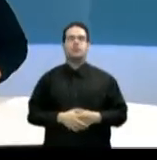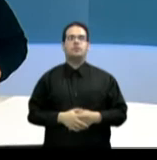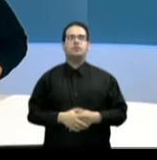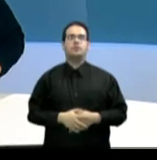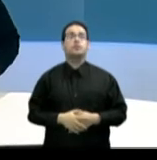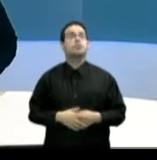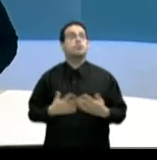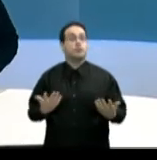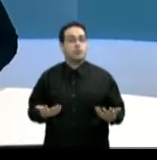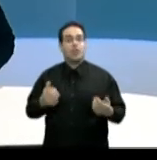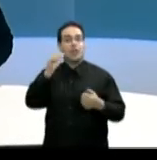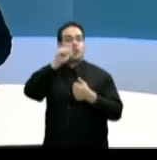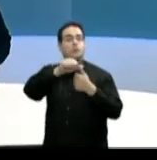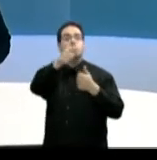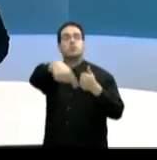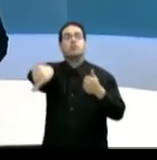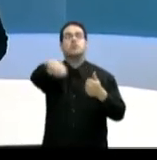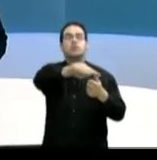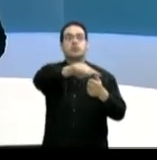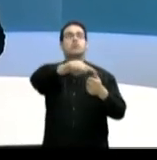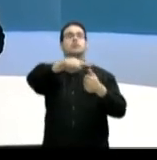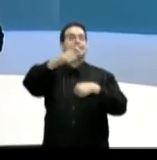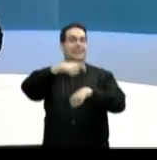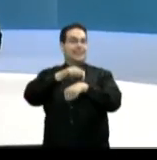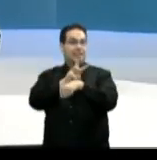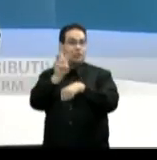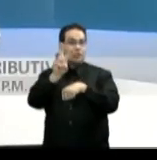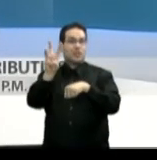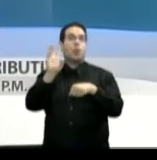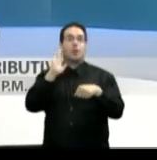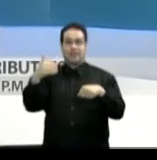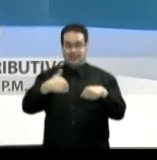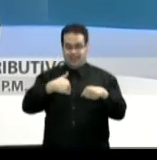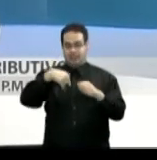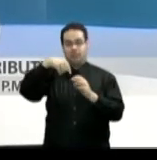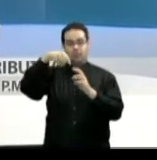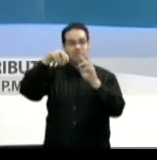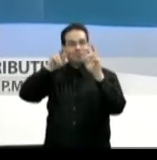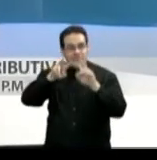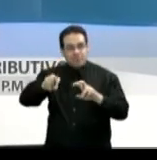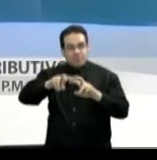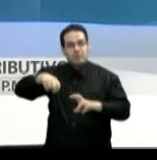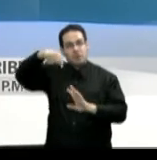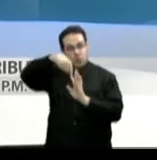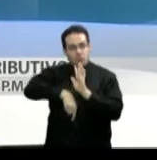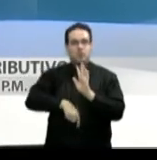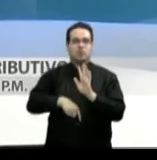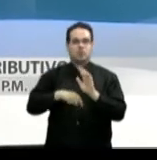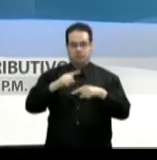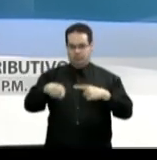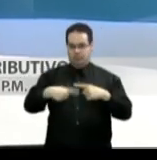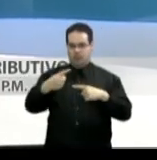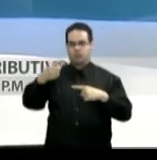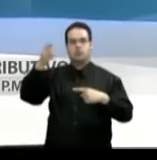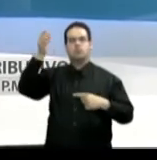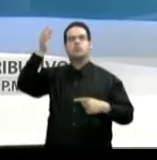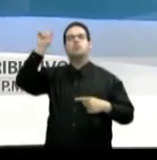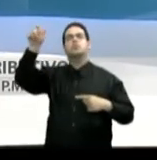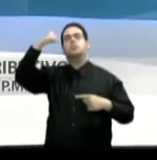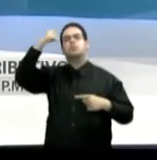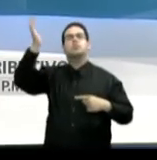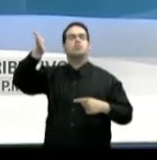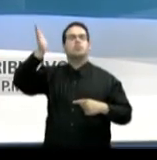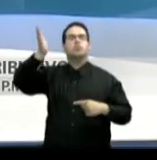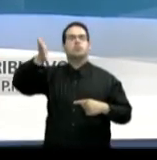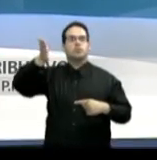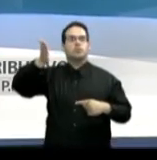recordamos que a las 6 de esta tarde tendremos el análisis más completo del mensaje del gobernador alejandro garcía padilla sobre la reforma